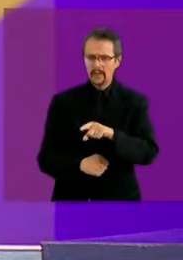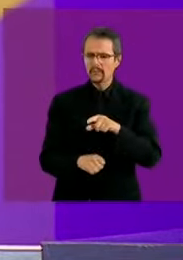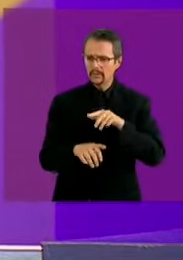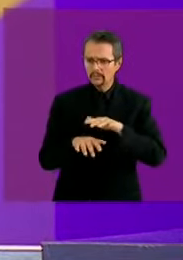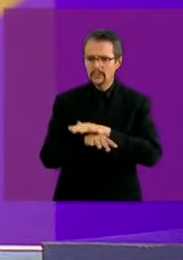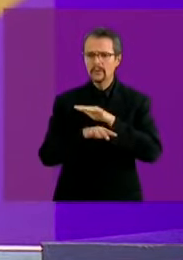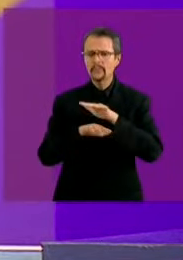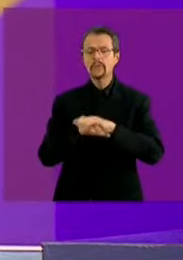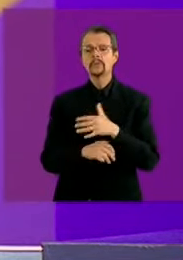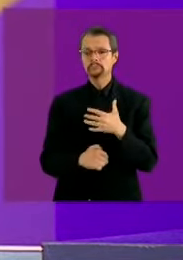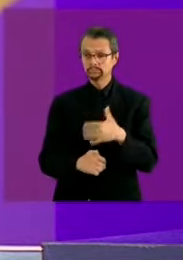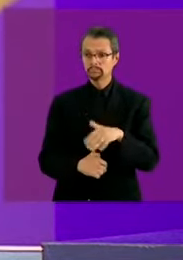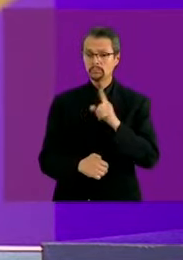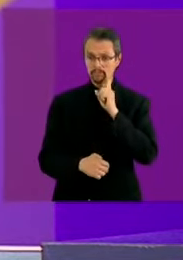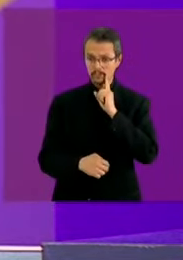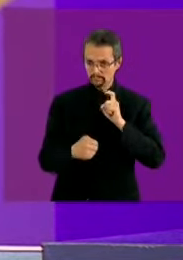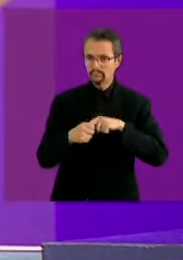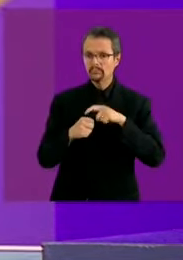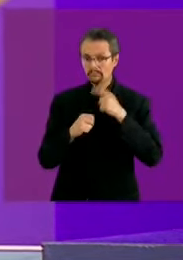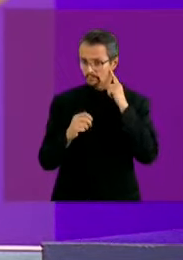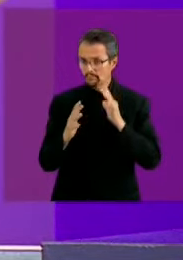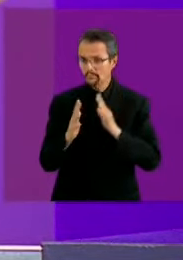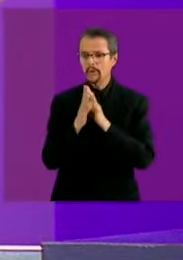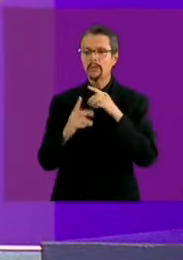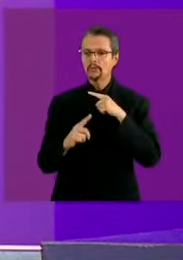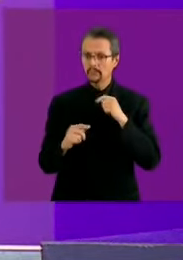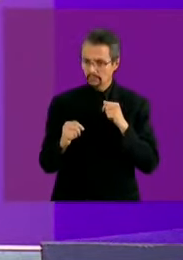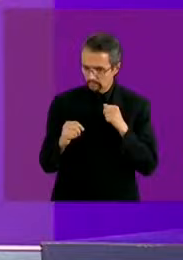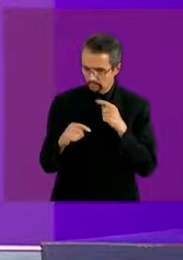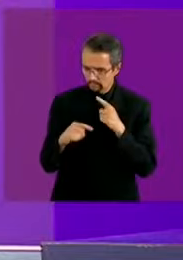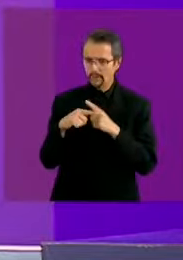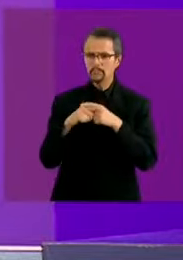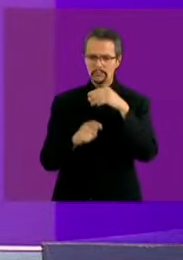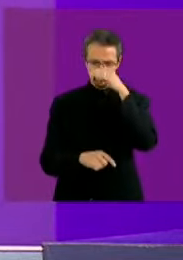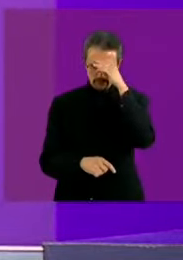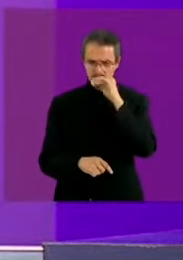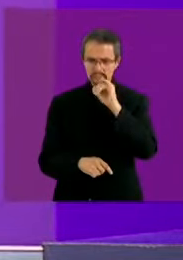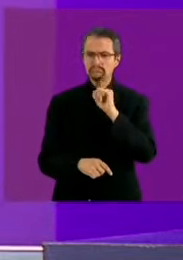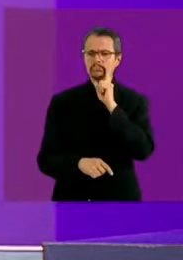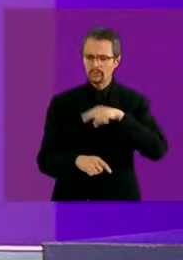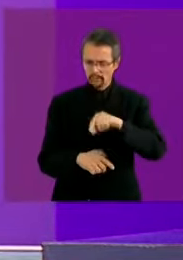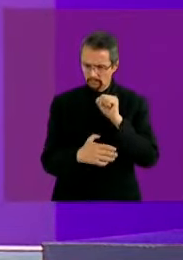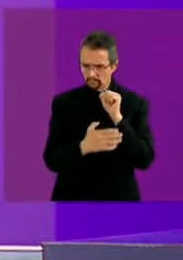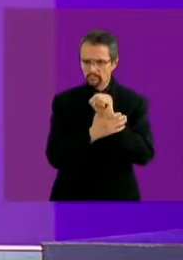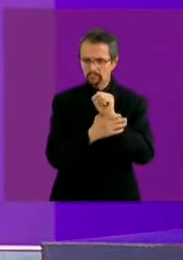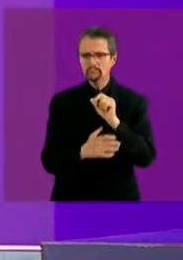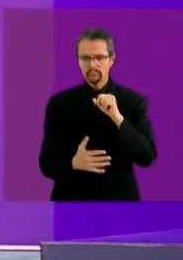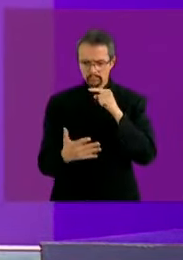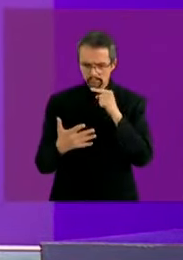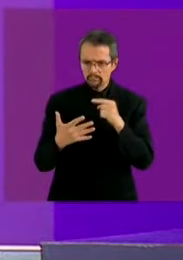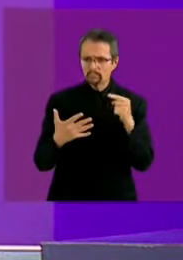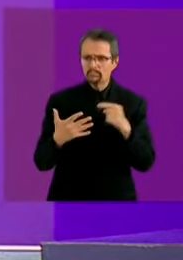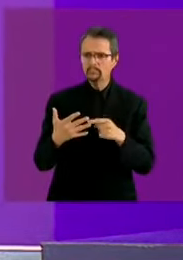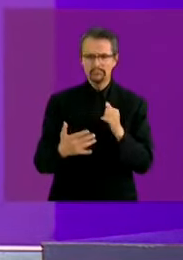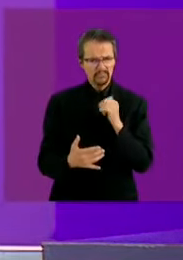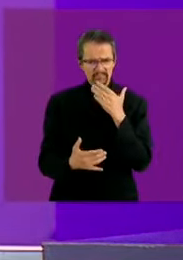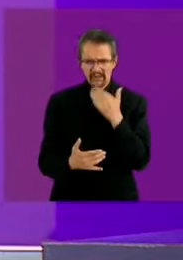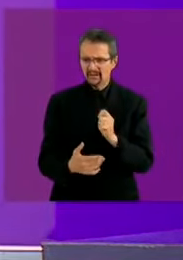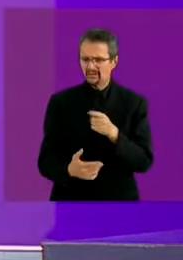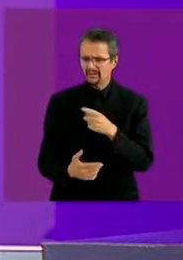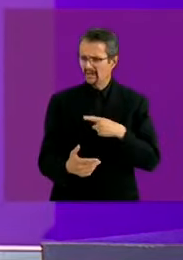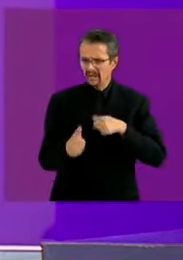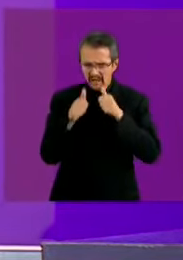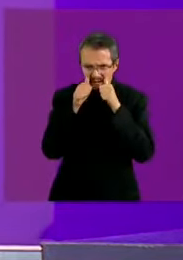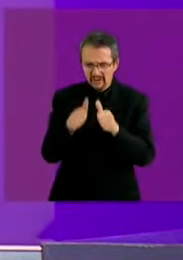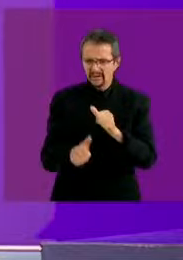sido positivos creo plenamente en que este movimiento tiene demandas vigentes en el país que hay que atender que hay